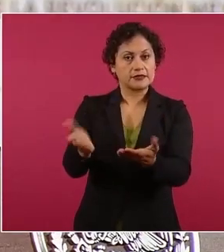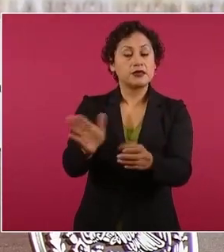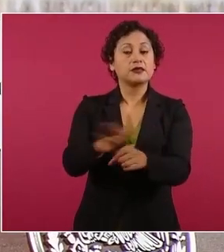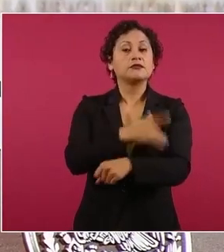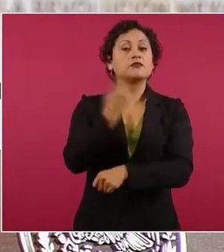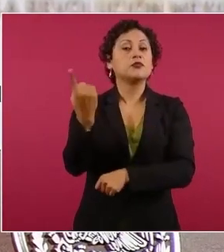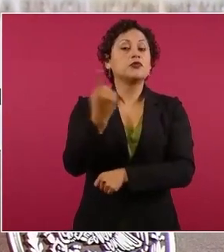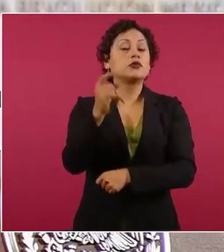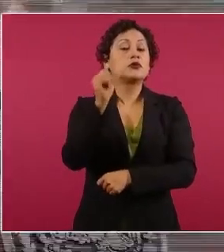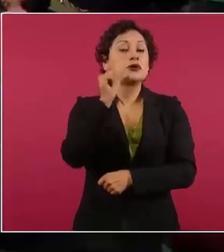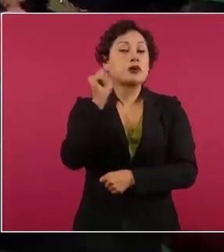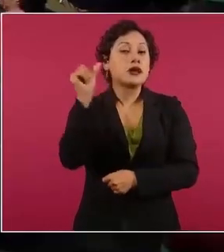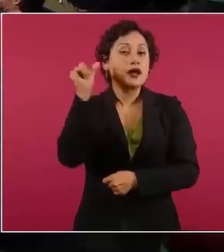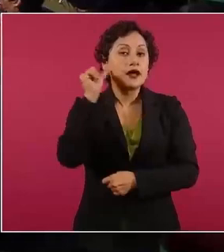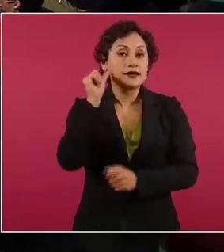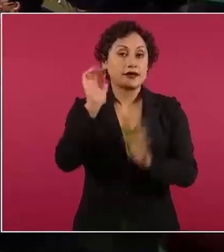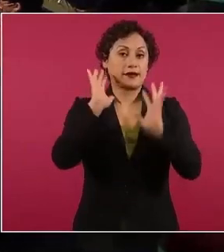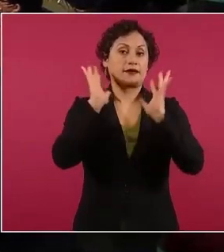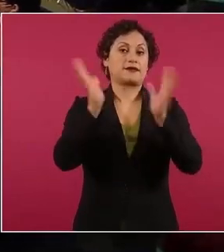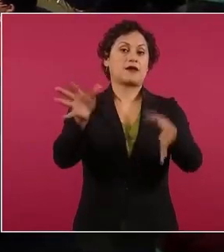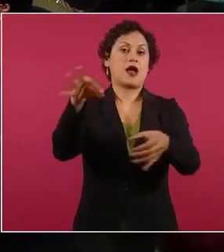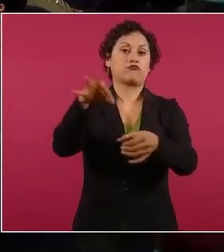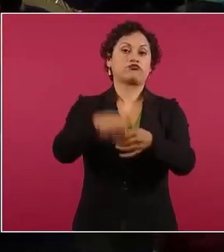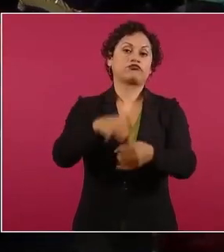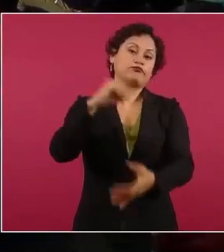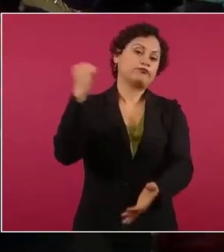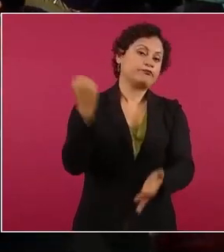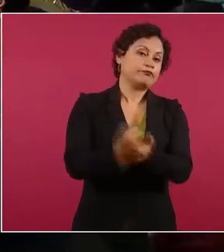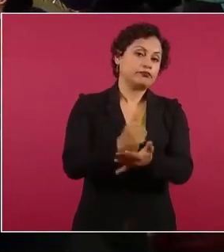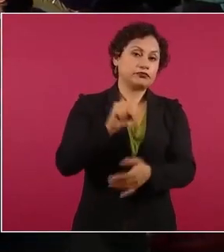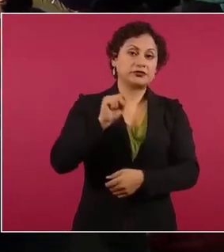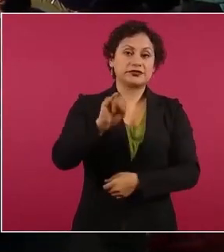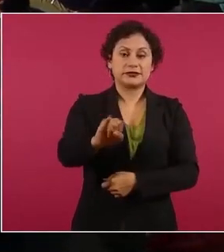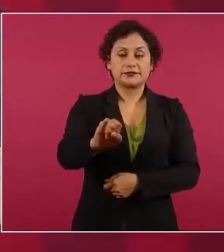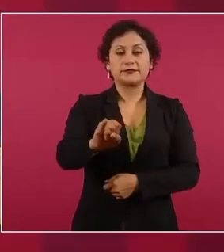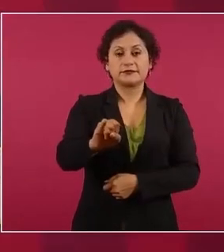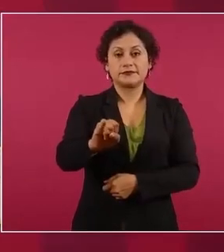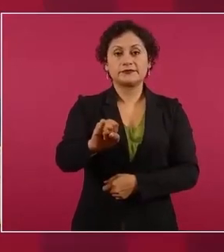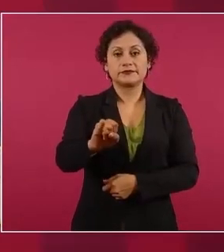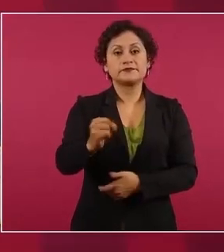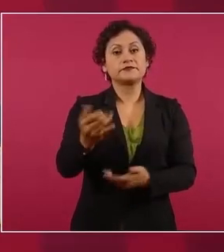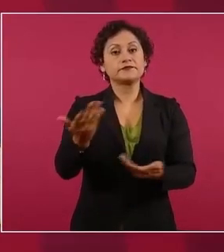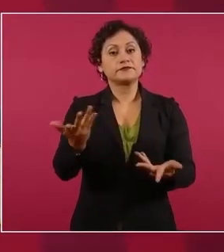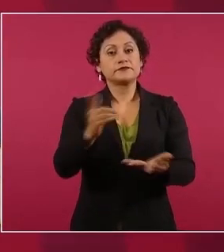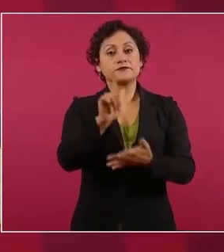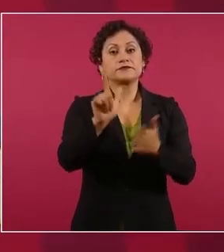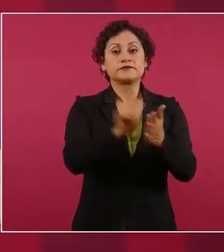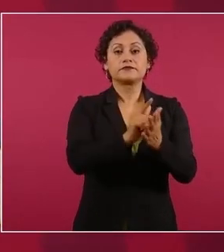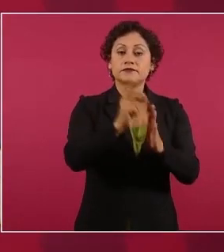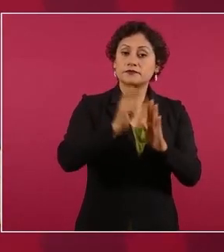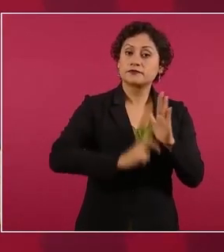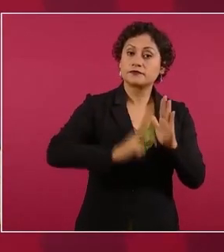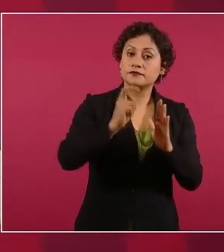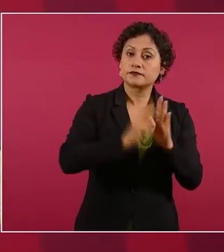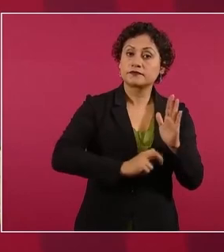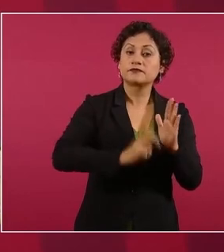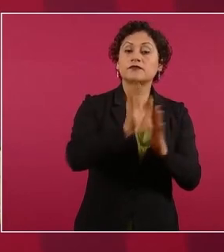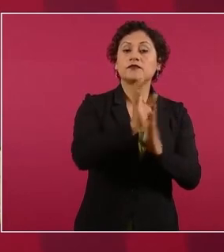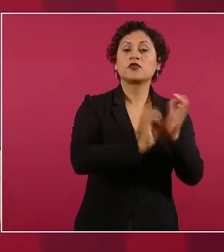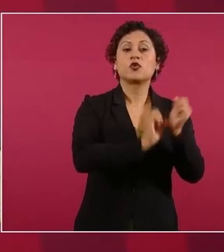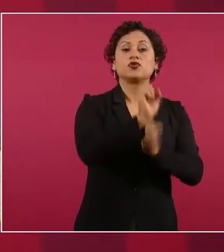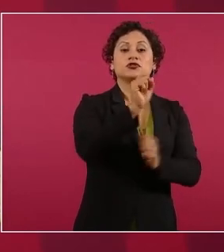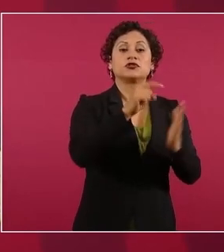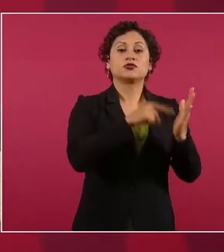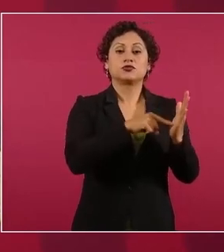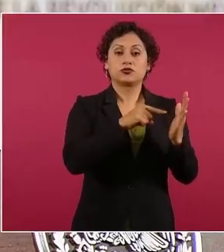ya se aprobó la reforma constitucional